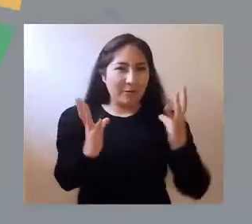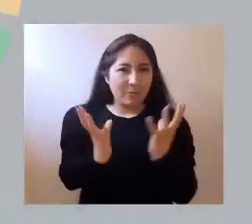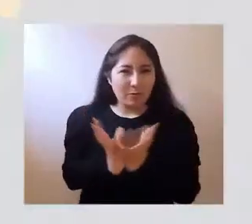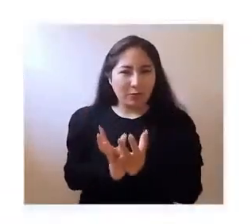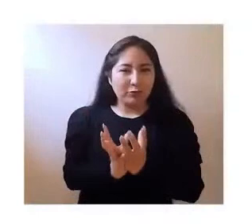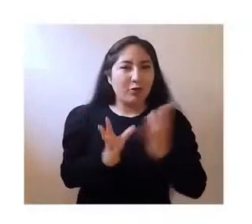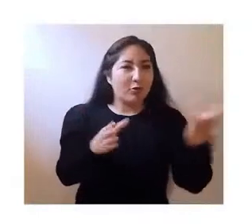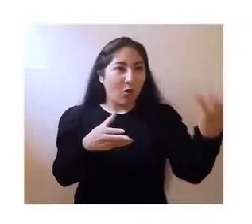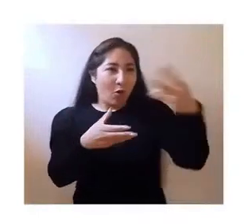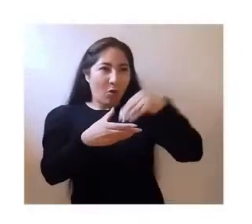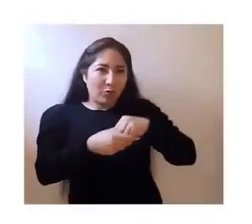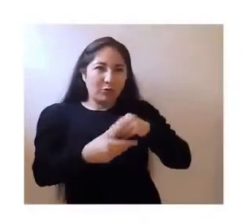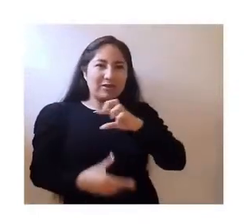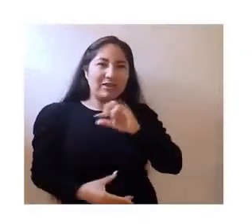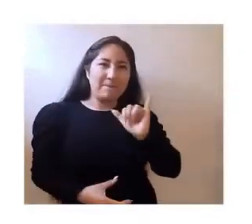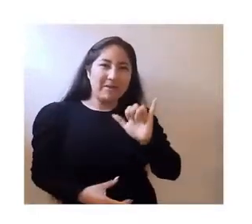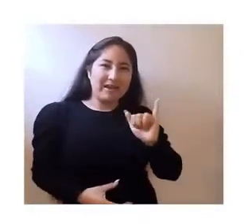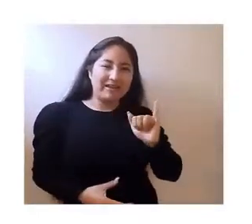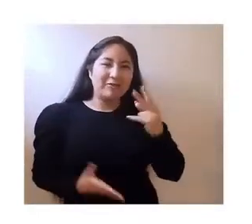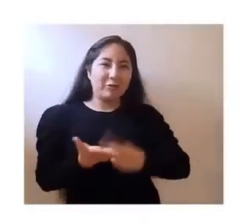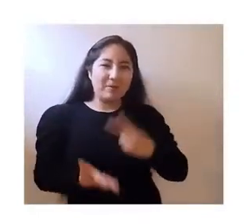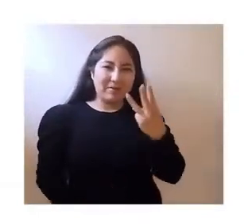Únete al PEI 2030.